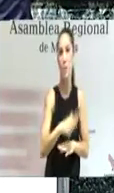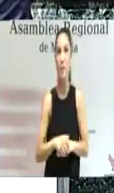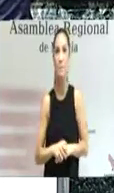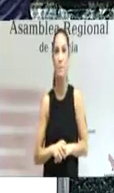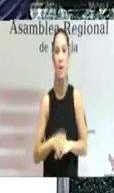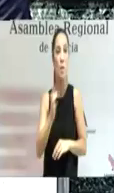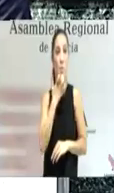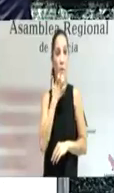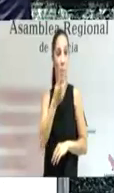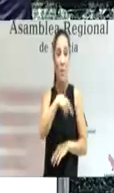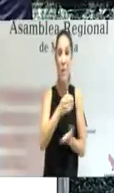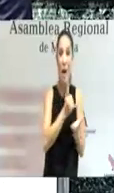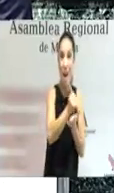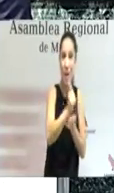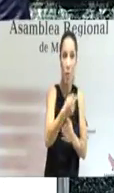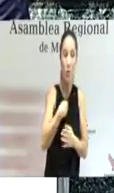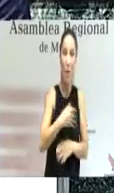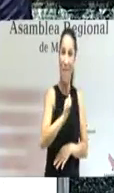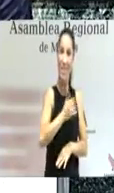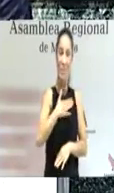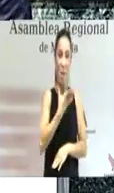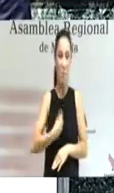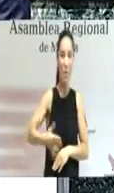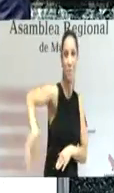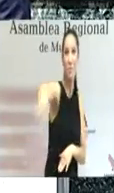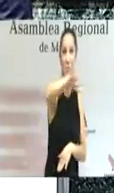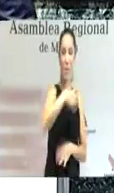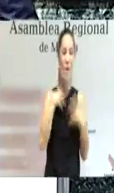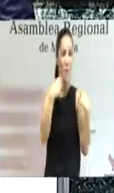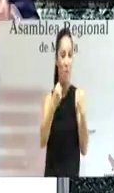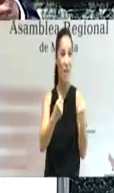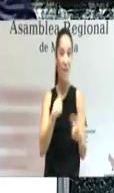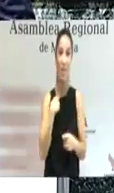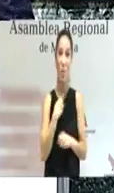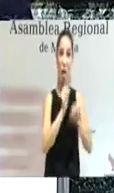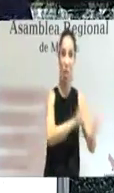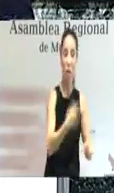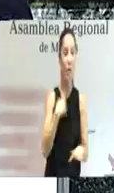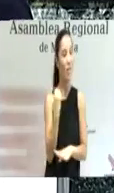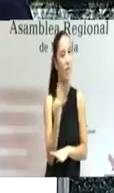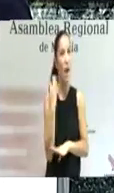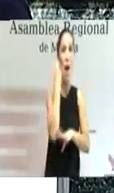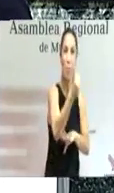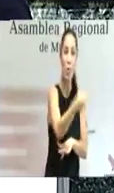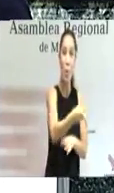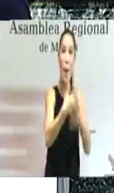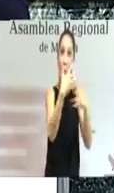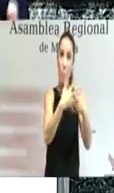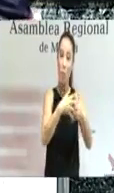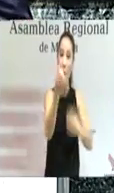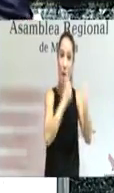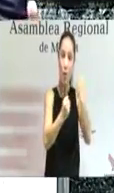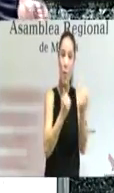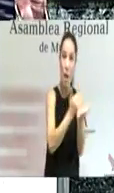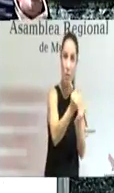a la que es nuestra seña de identidad nuestra fortaleza como región y el motor más importante de nuestra economía. Estamos